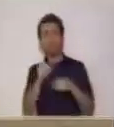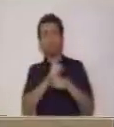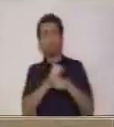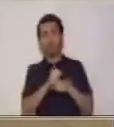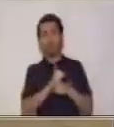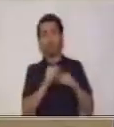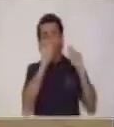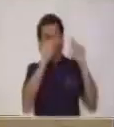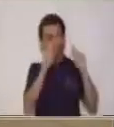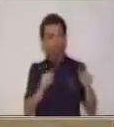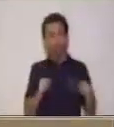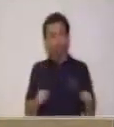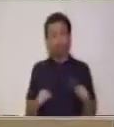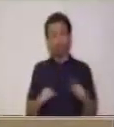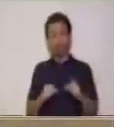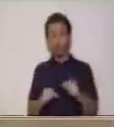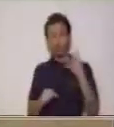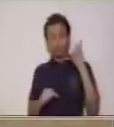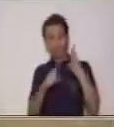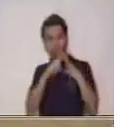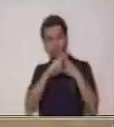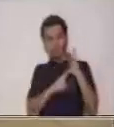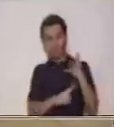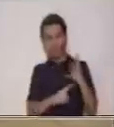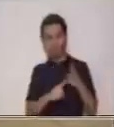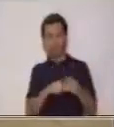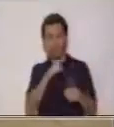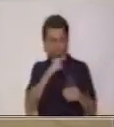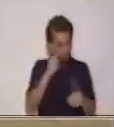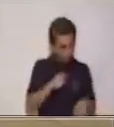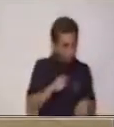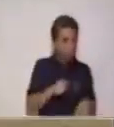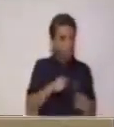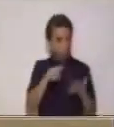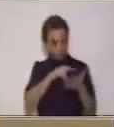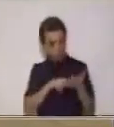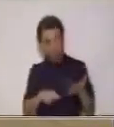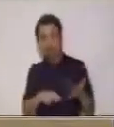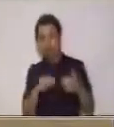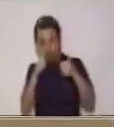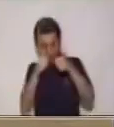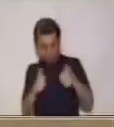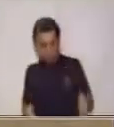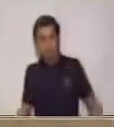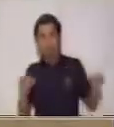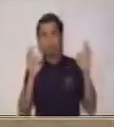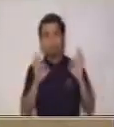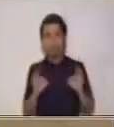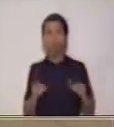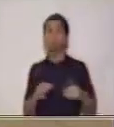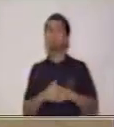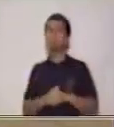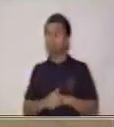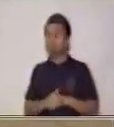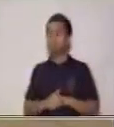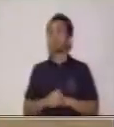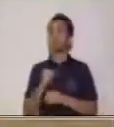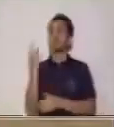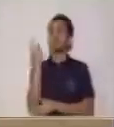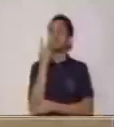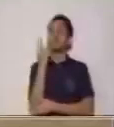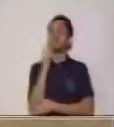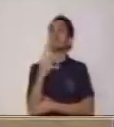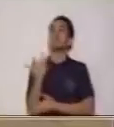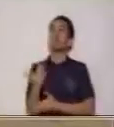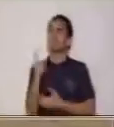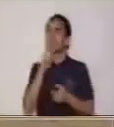sea por curiosidad o porque te llamó la atención, te has tomado el tiempo de leerlo y analizar el contenido. Algo muy importante que